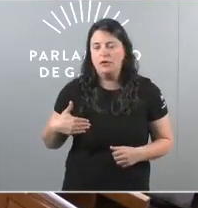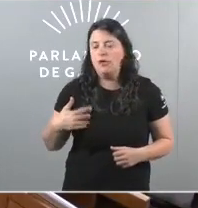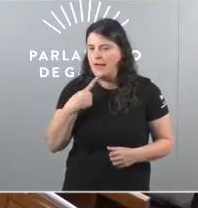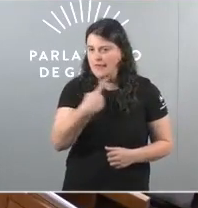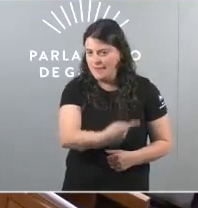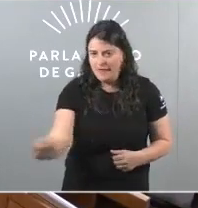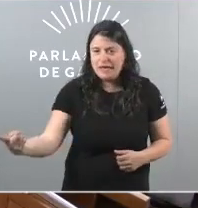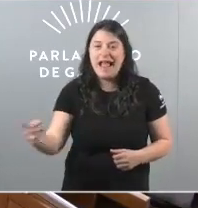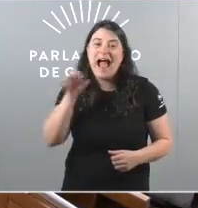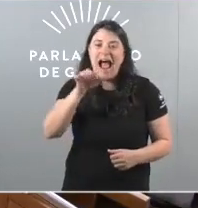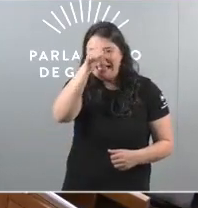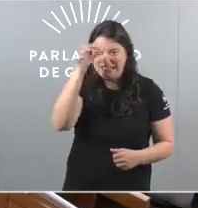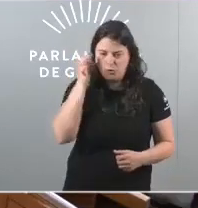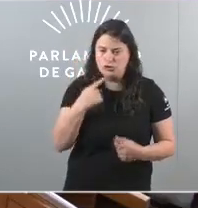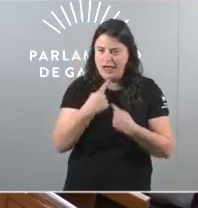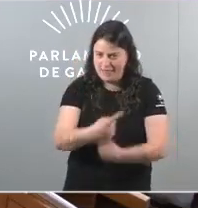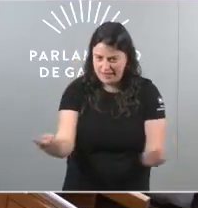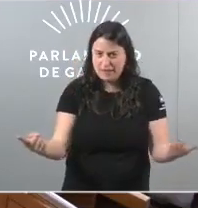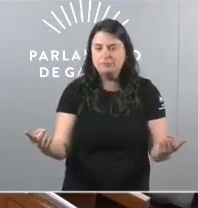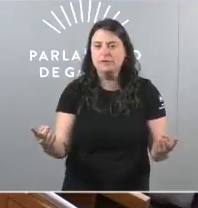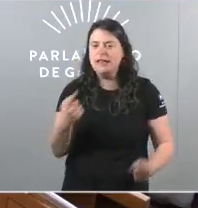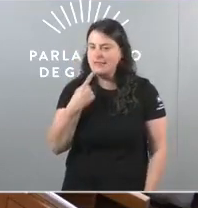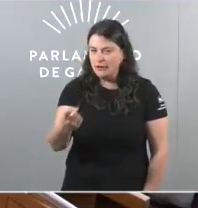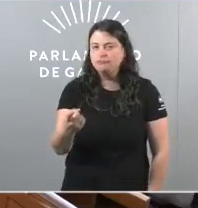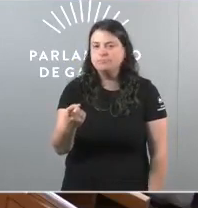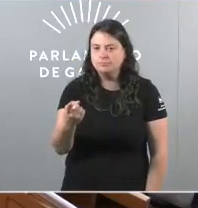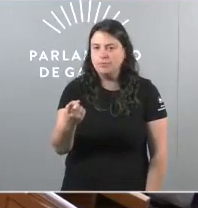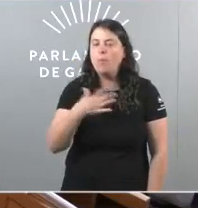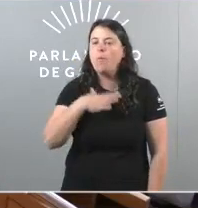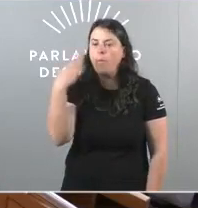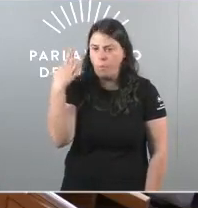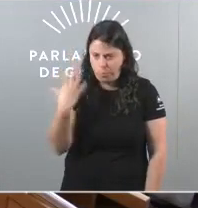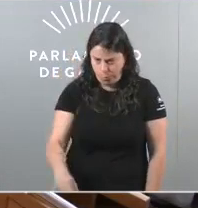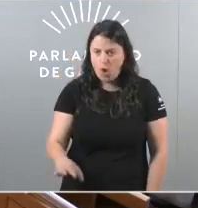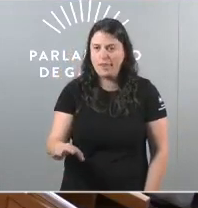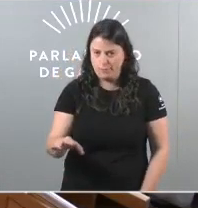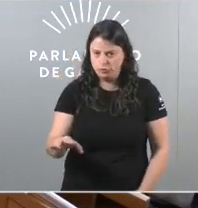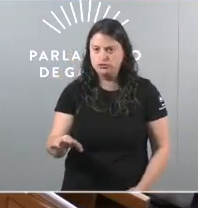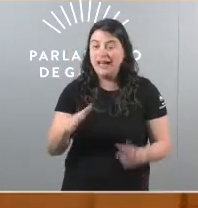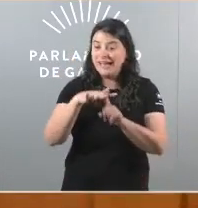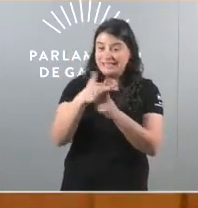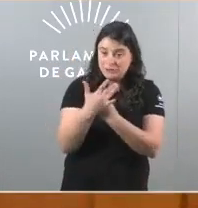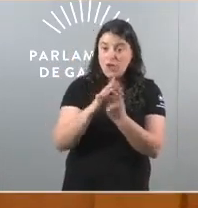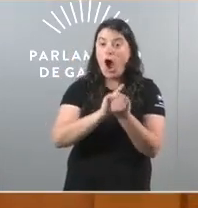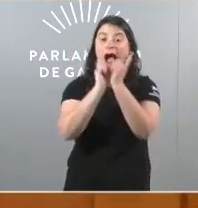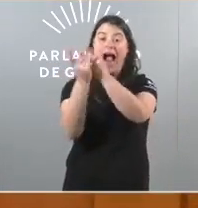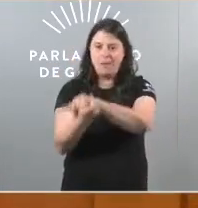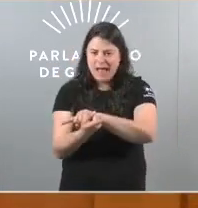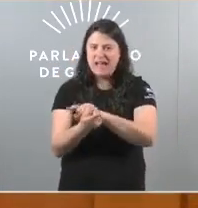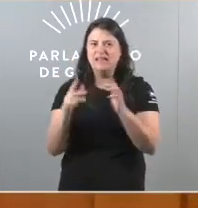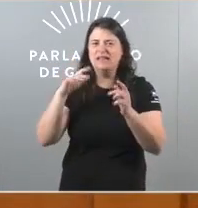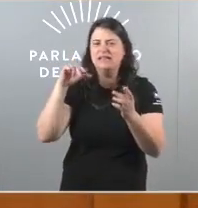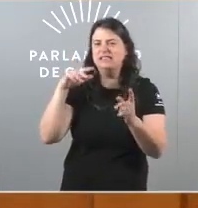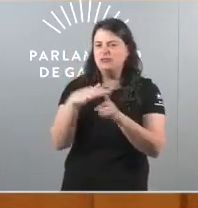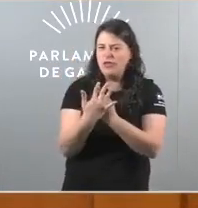galegos e galegas e decirvos que sí, que é posible darlle a volta a esta situación de declive, que